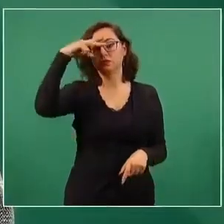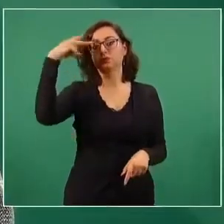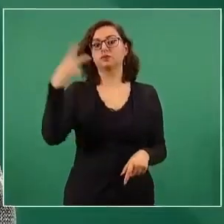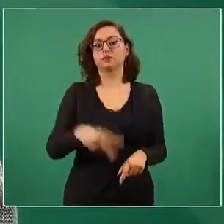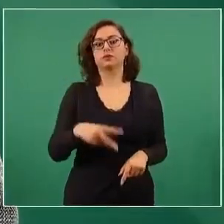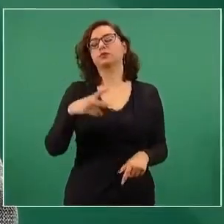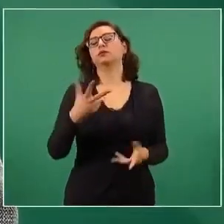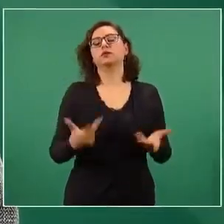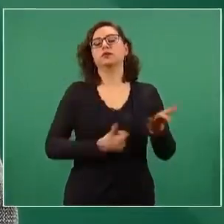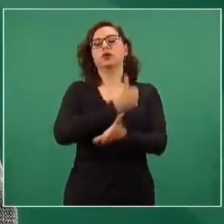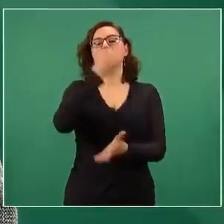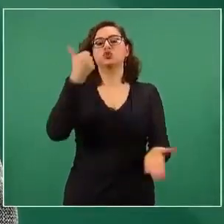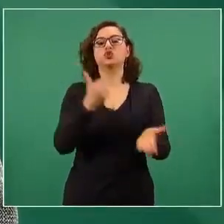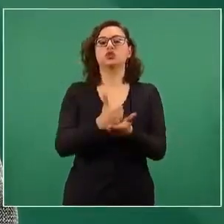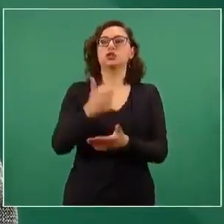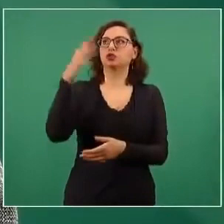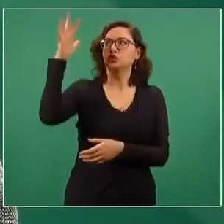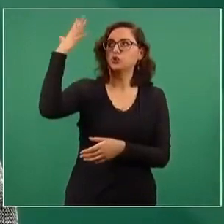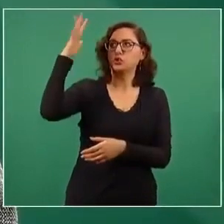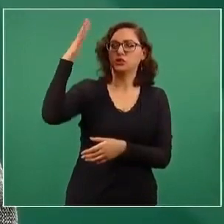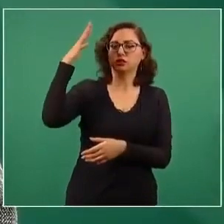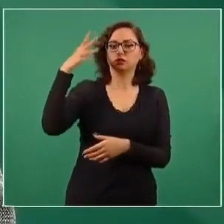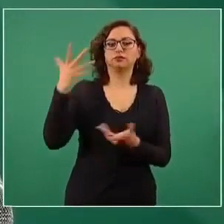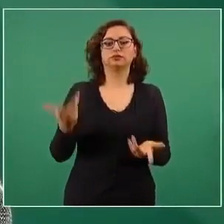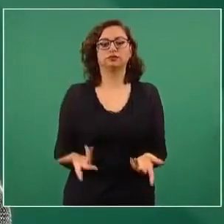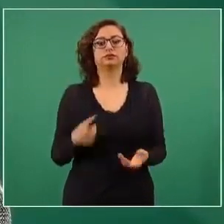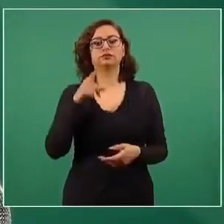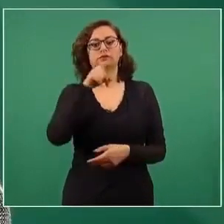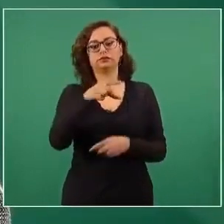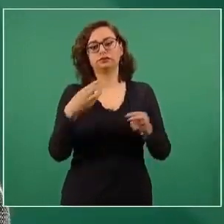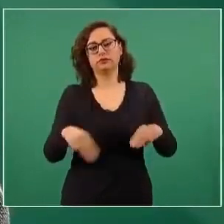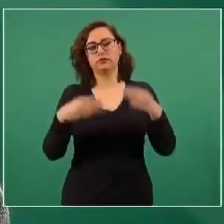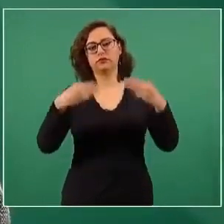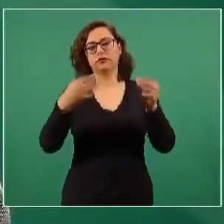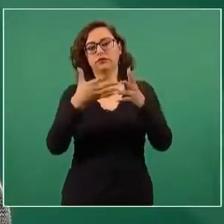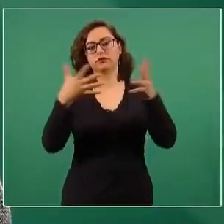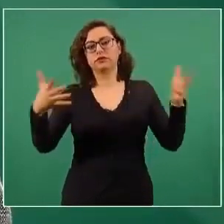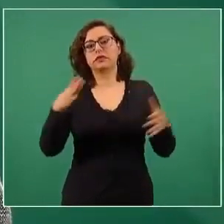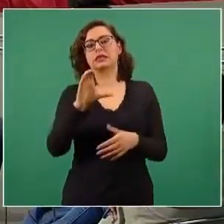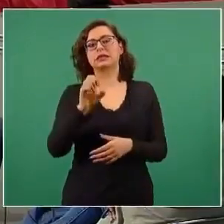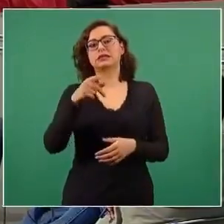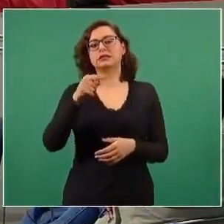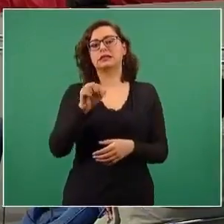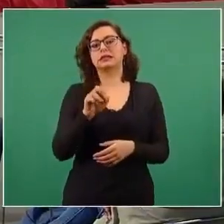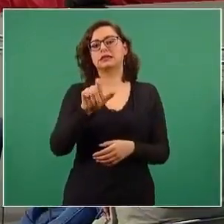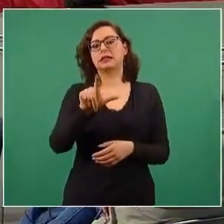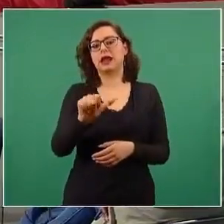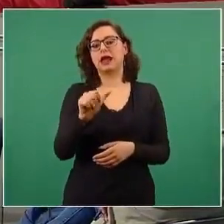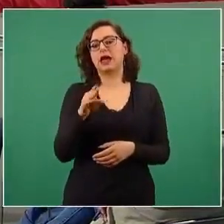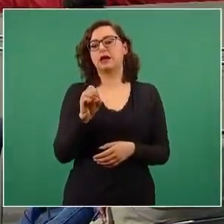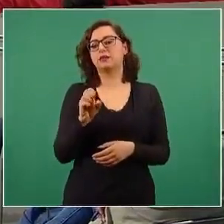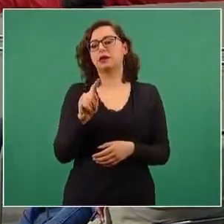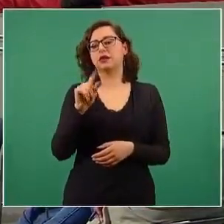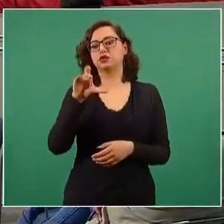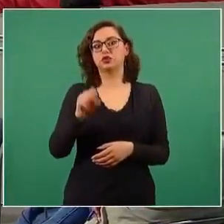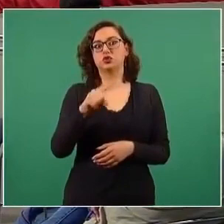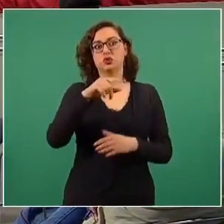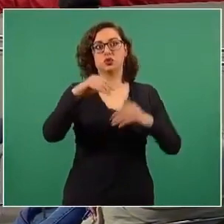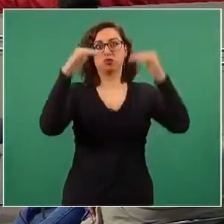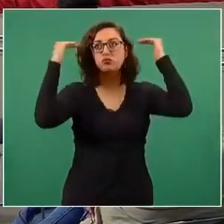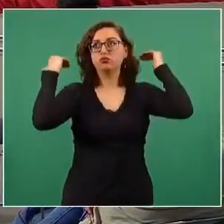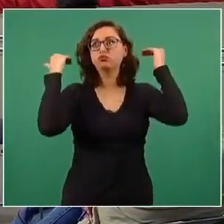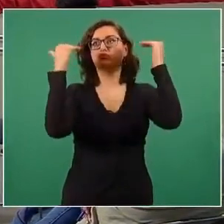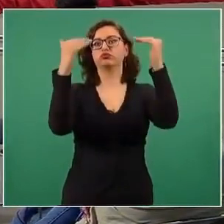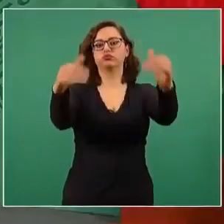Solar. Vamos a instalar una planta solar en los techos de la central de abasto de cerca de 20